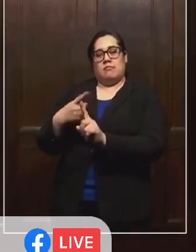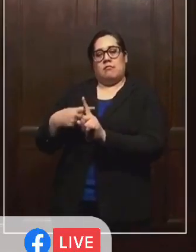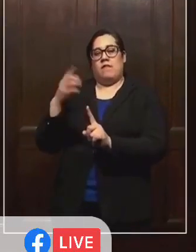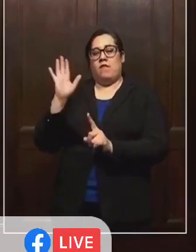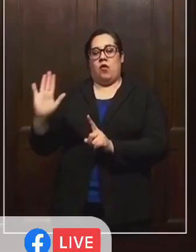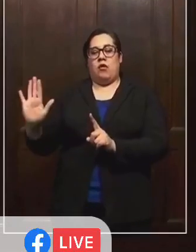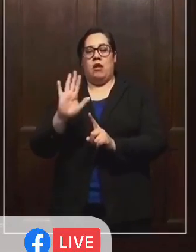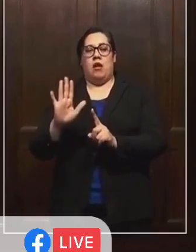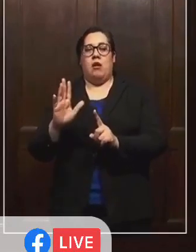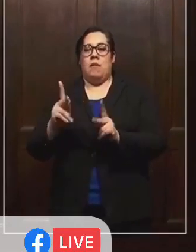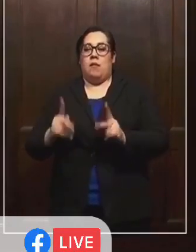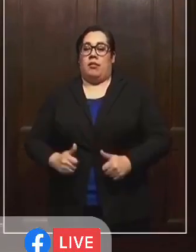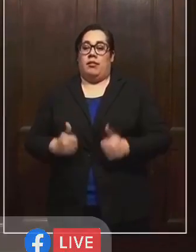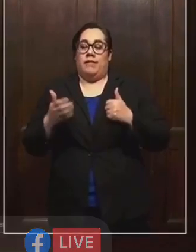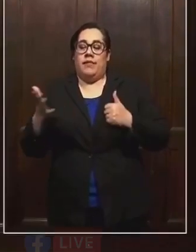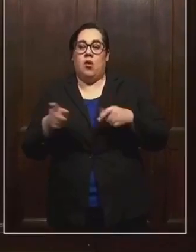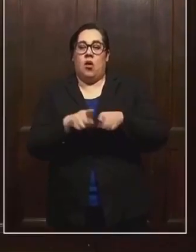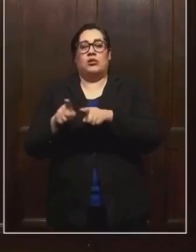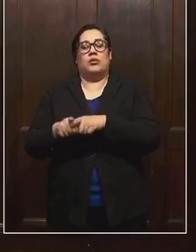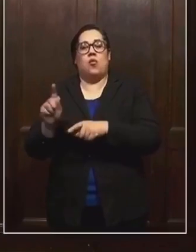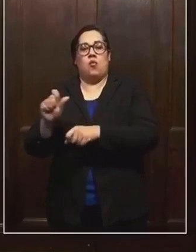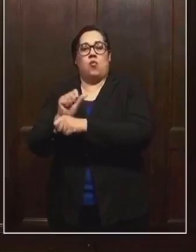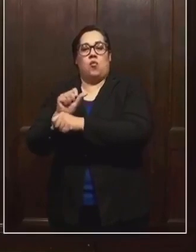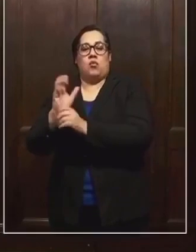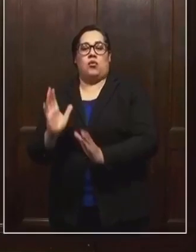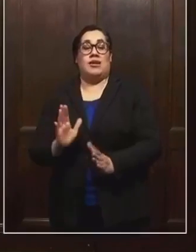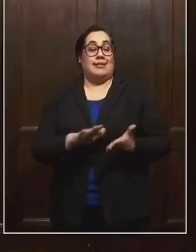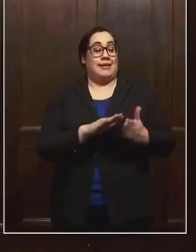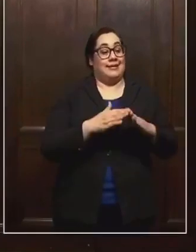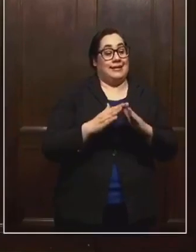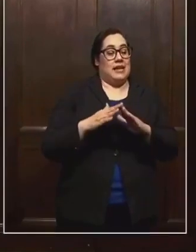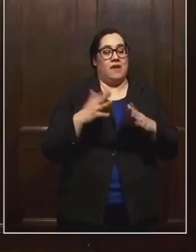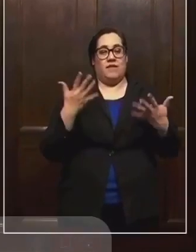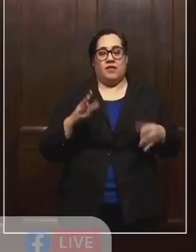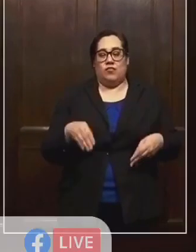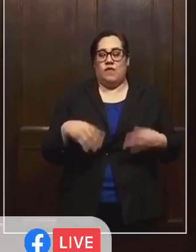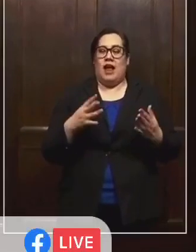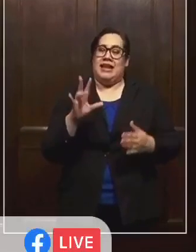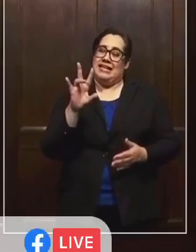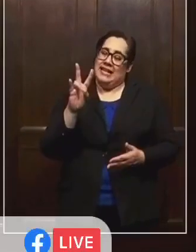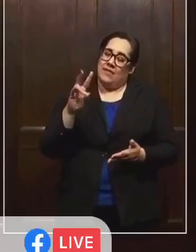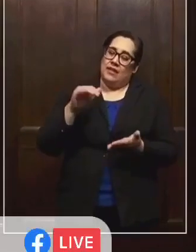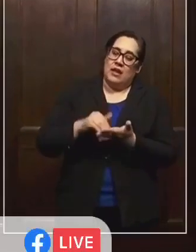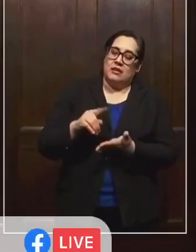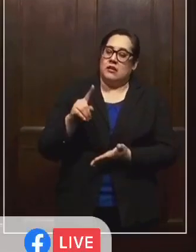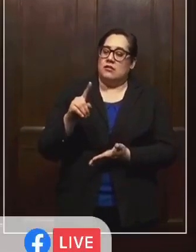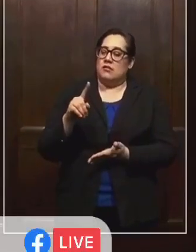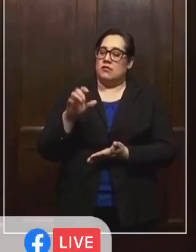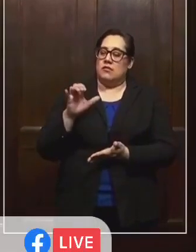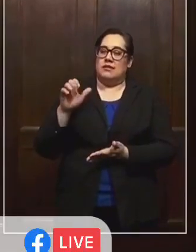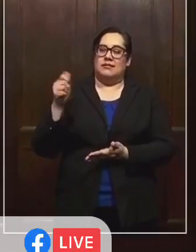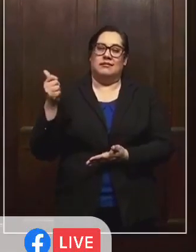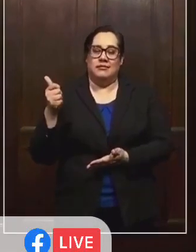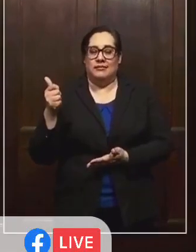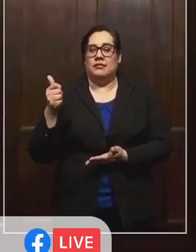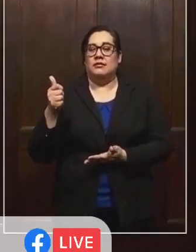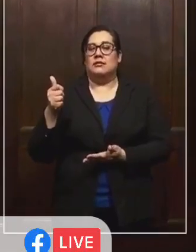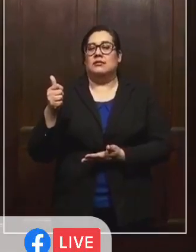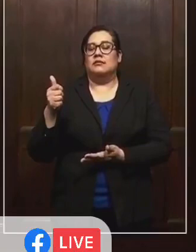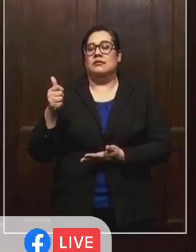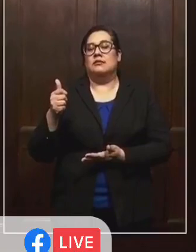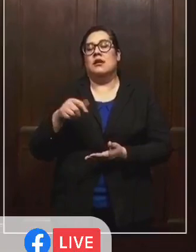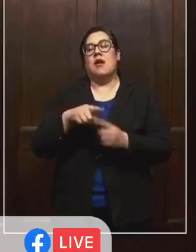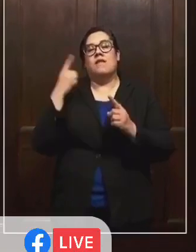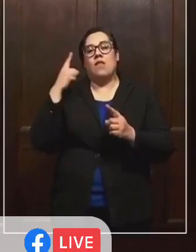y residentes. La ciudad ha hecho pruebas para 7,100 residentes y personal de tales